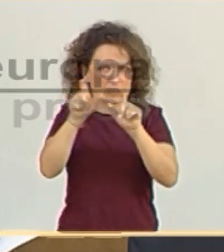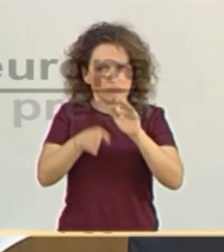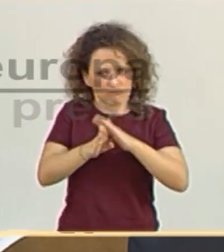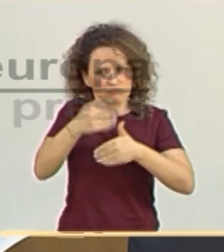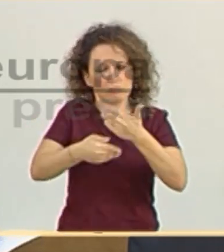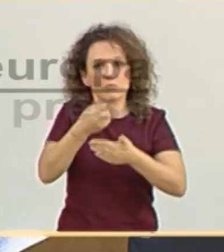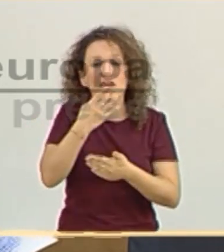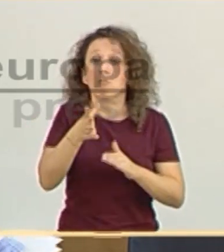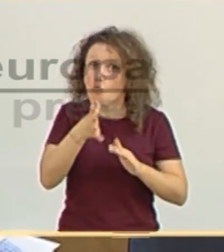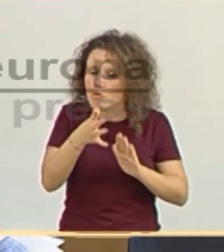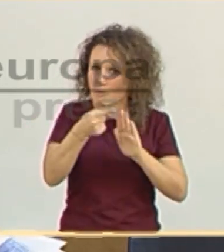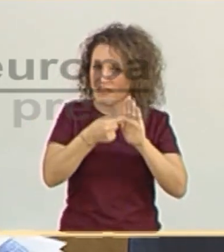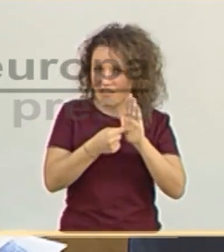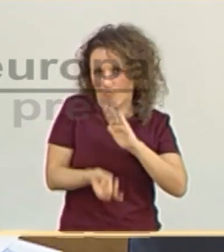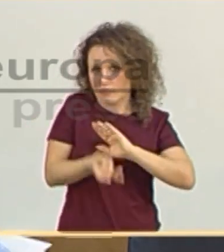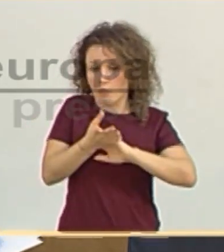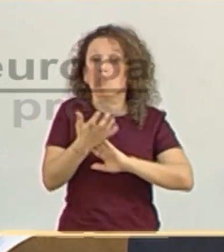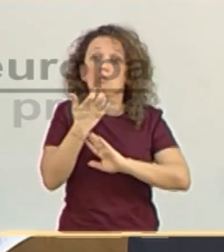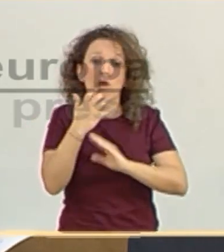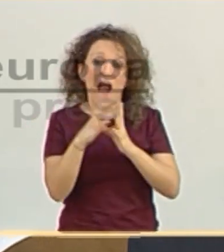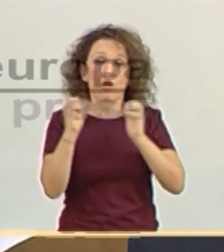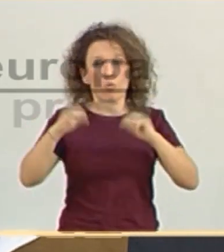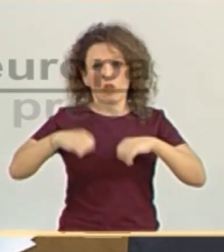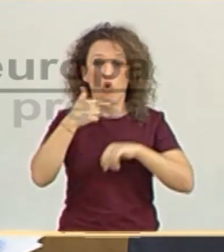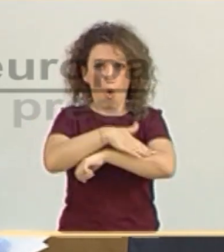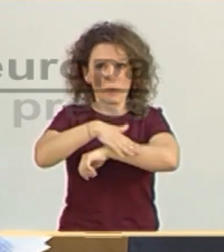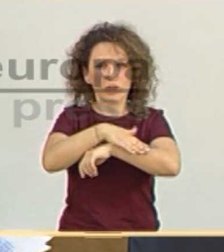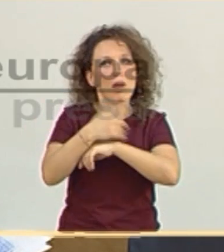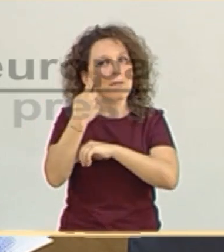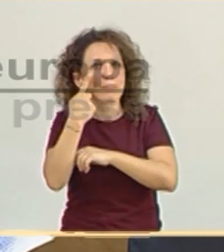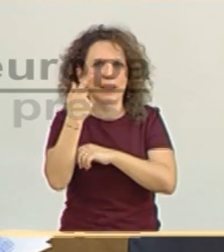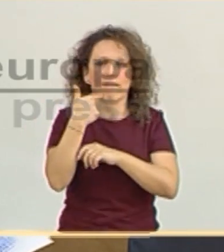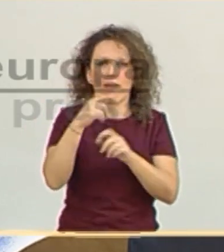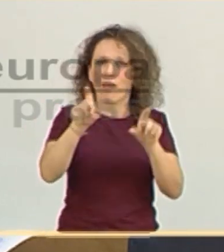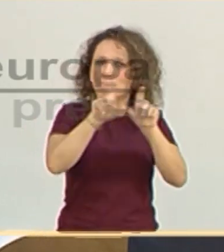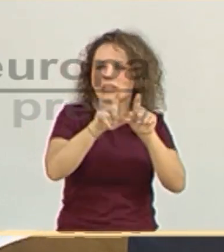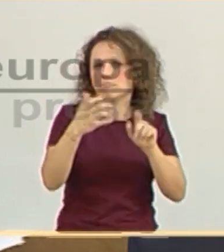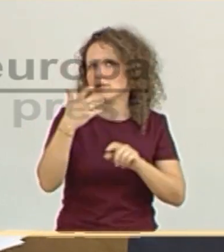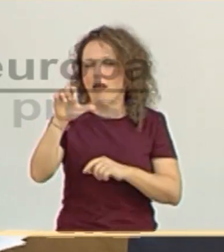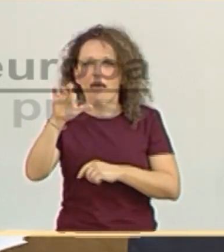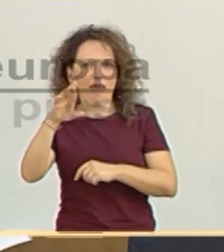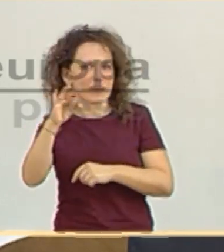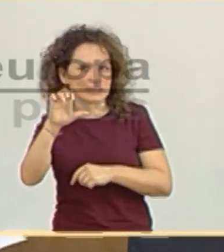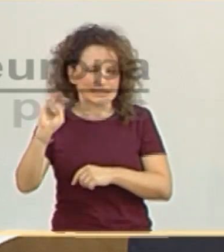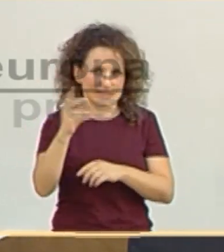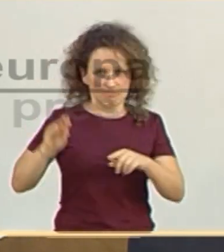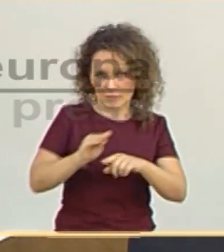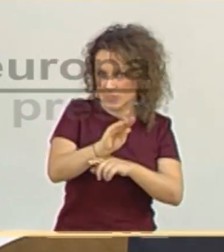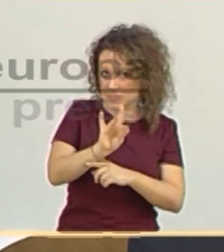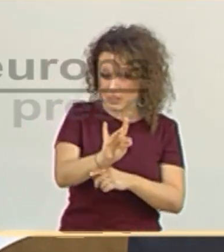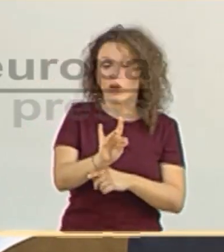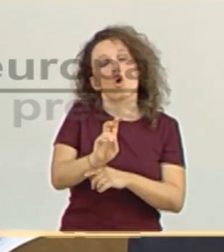Unas de ellas tienen que ver con los acuerdos que ha tomado el Gobierno, que afectan a todas las empresas para proveer liquidez, ERTE y demás. Otro es el